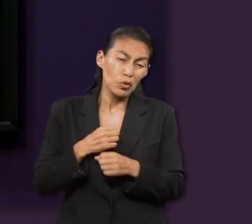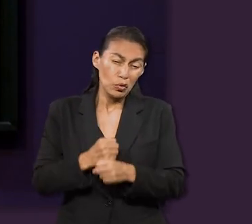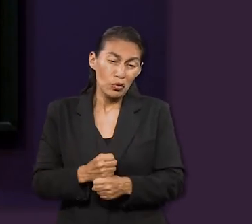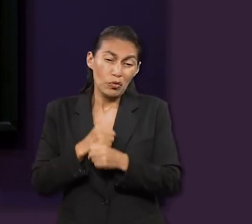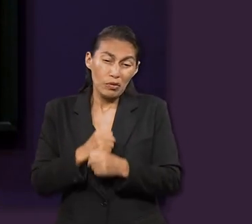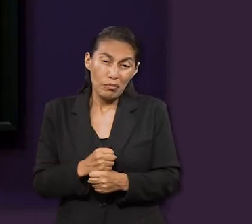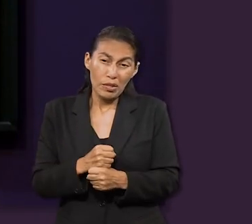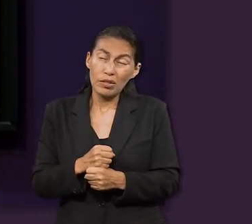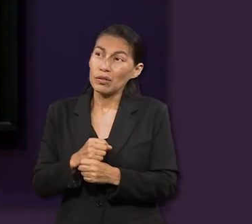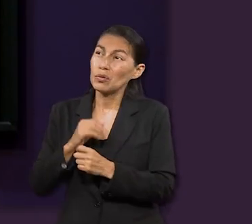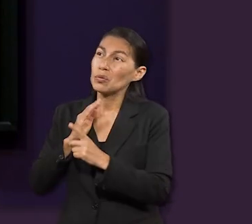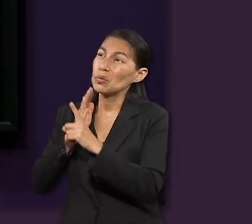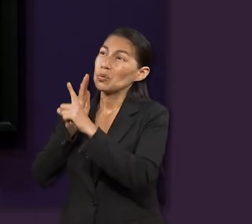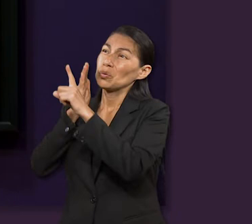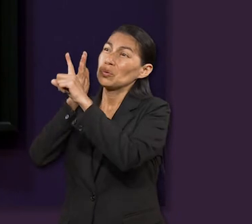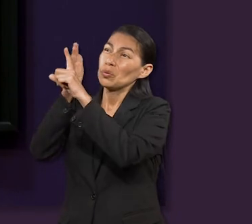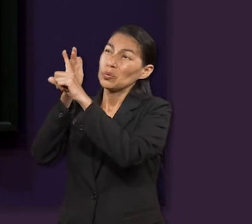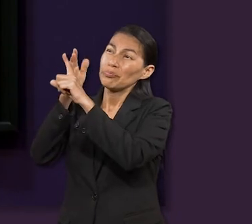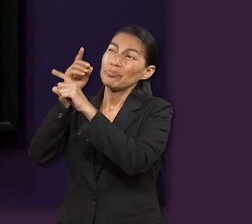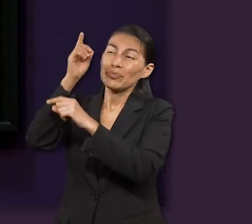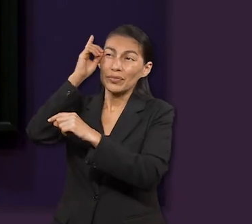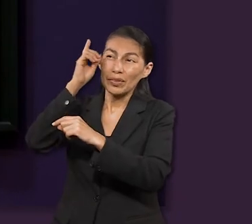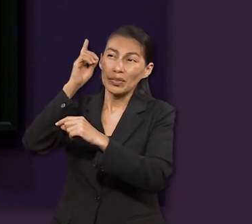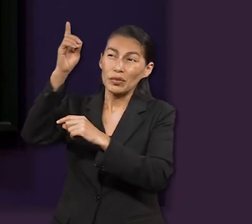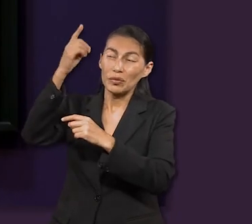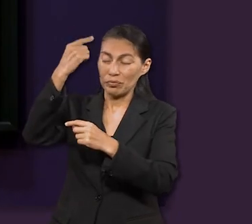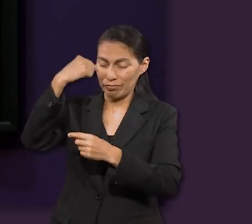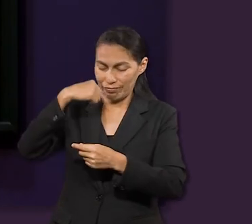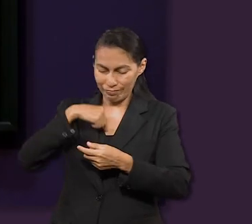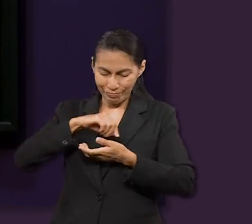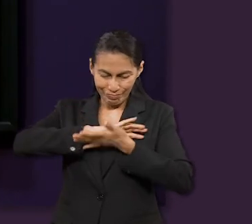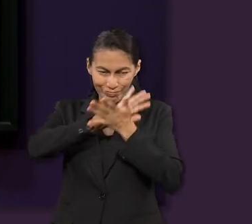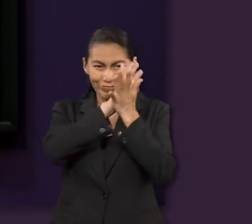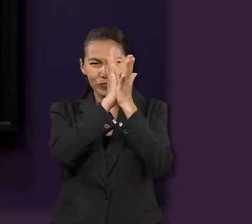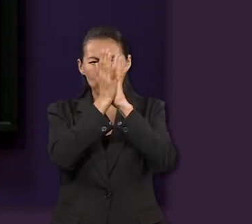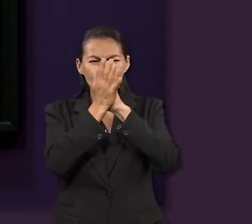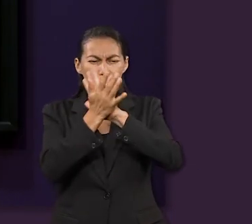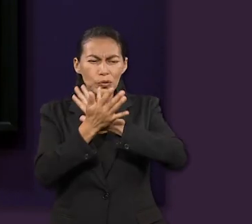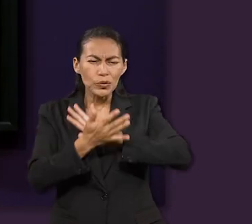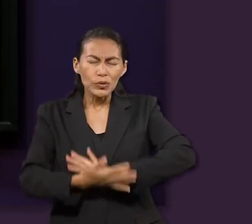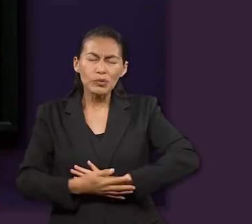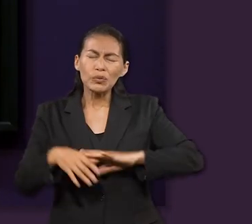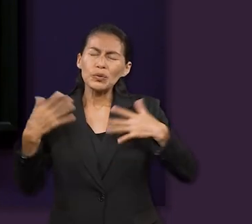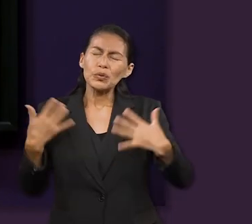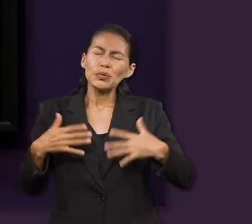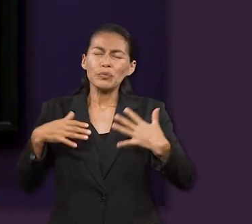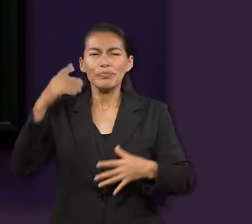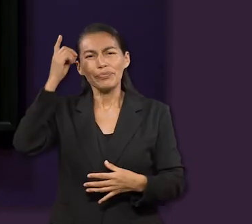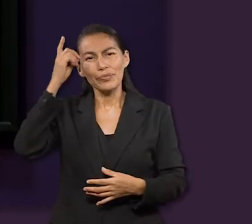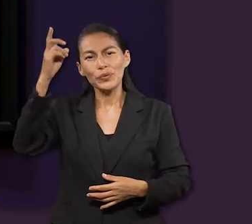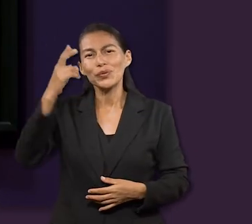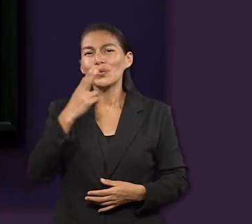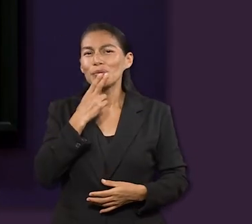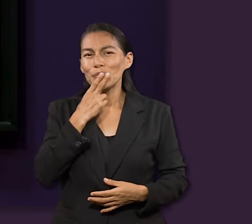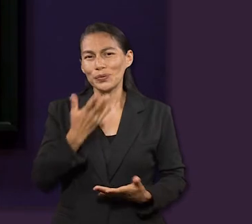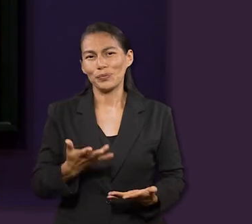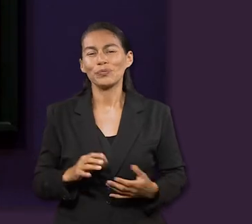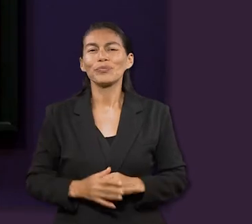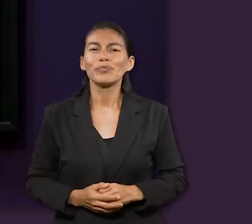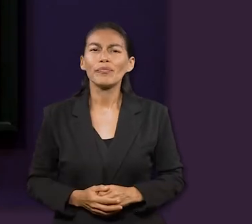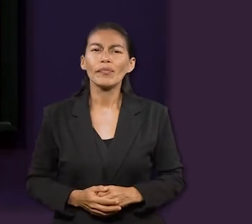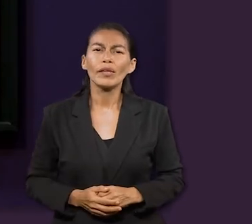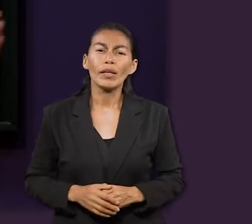sufrimiento sea con una finalidad, con la finalidad de refinarnos y de convertirnos en herramientas útiles, o